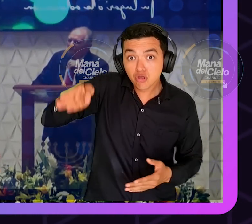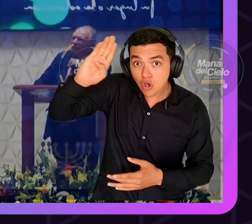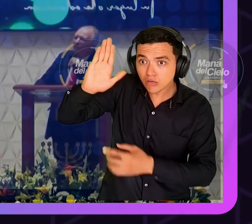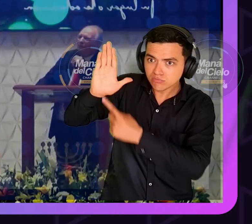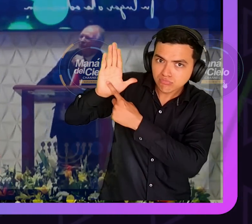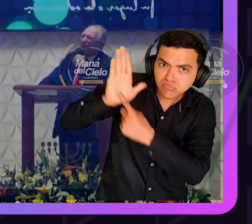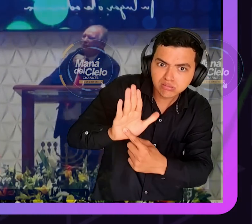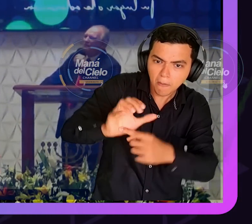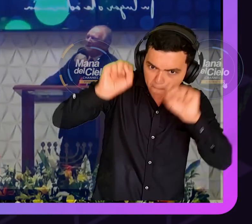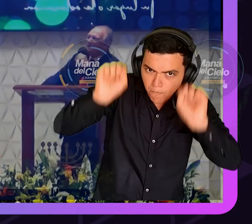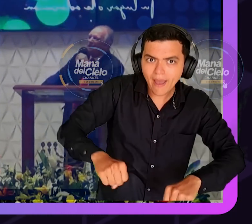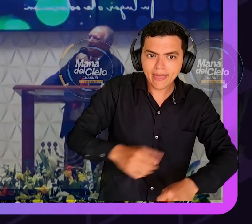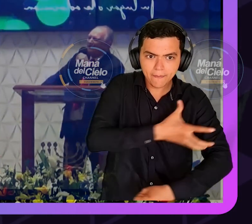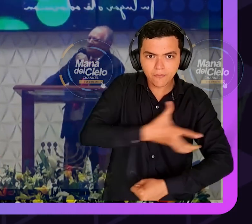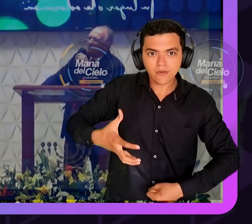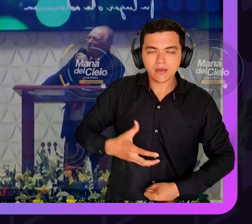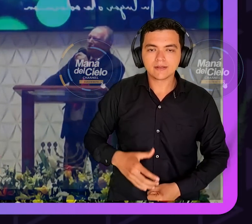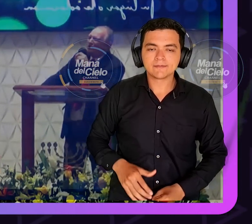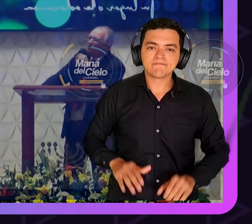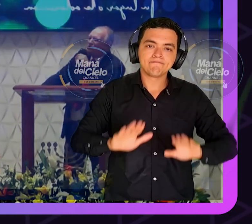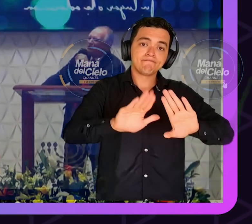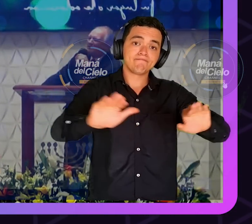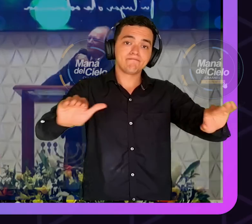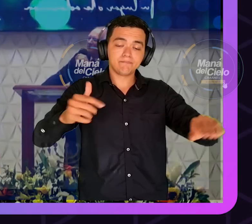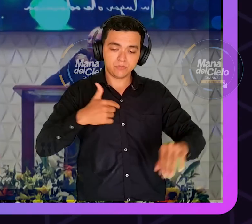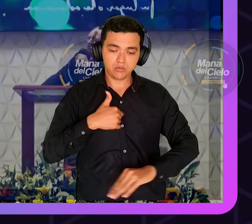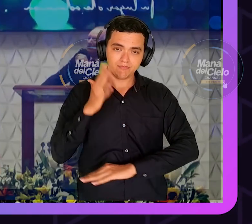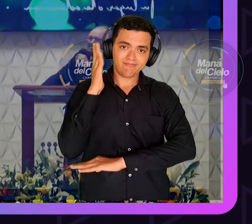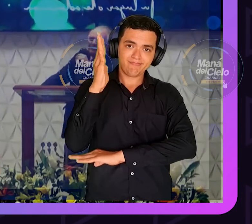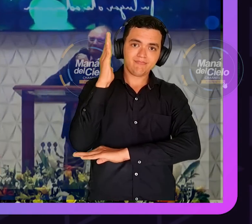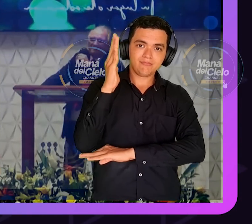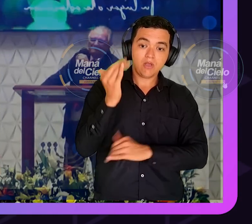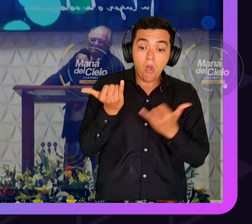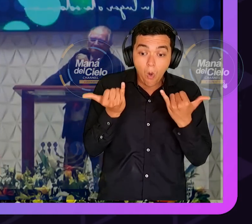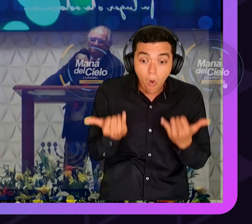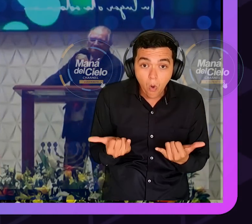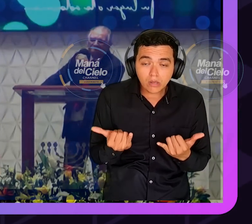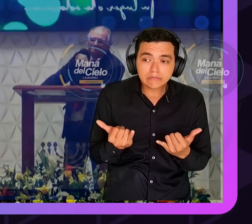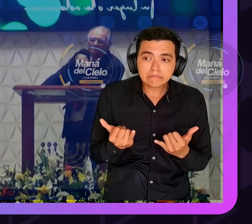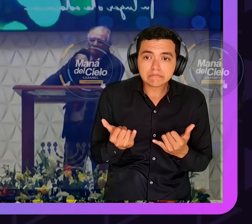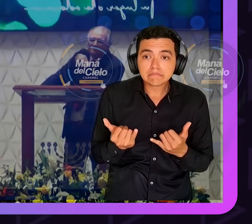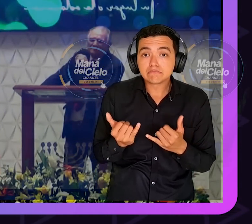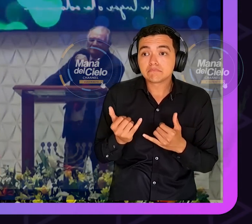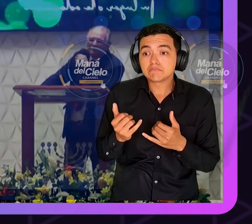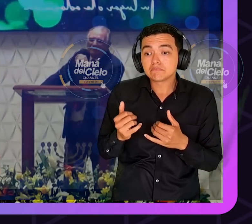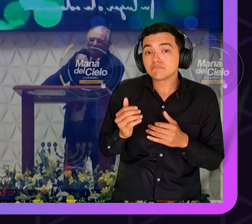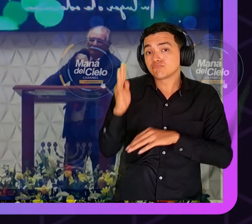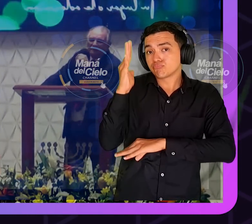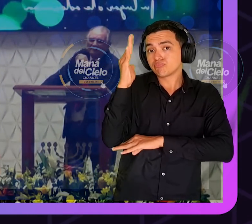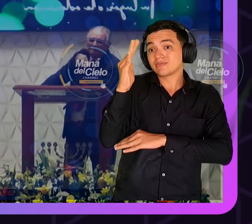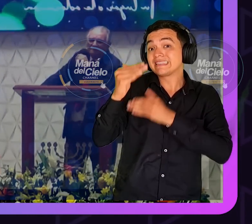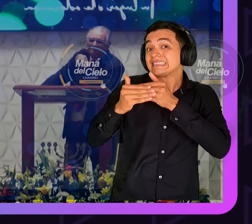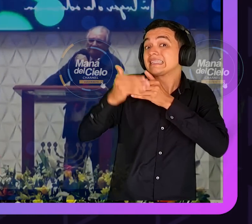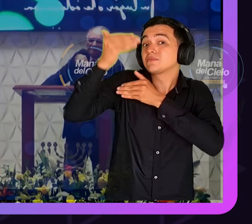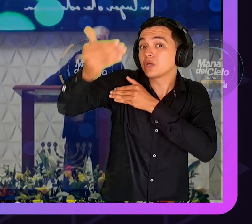ustedes oyeron que Dios me ha sanado cáncer no solo de cáncer yo estuve casi muriéndome tres veces estando en Bucaramanga